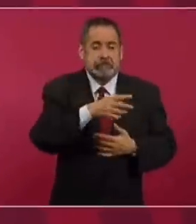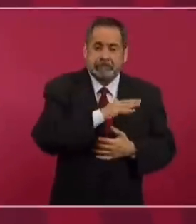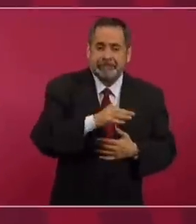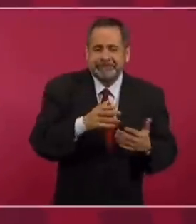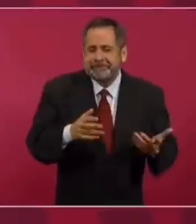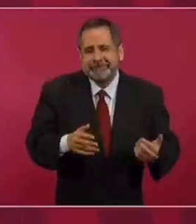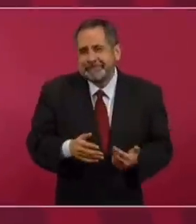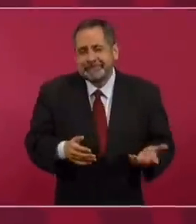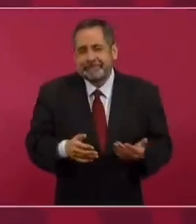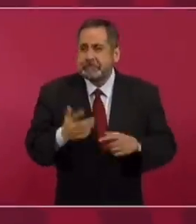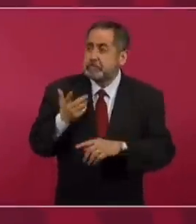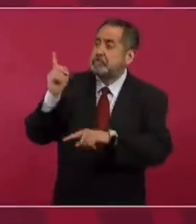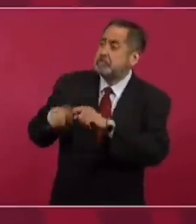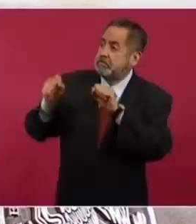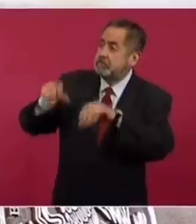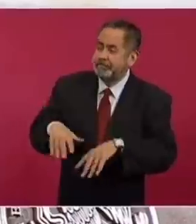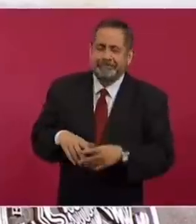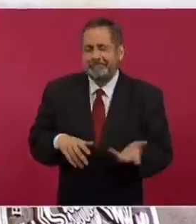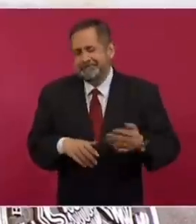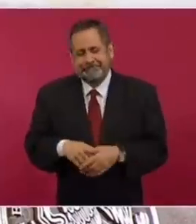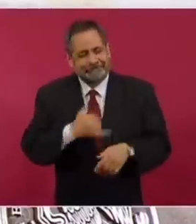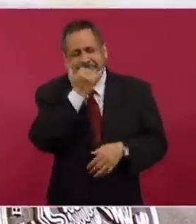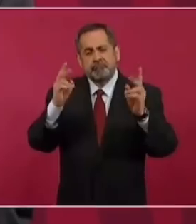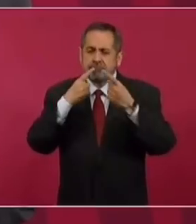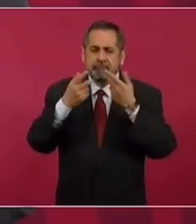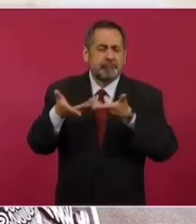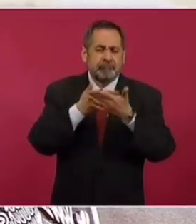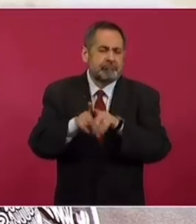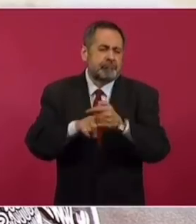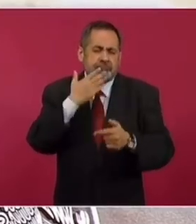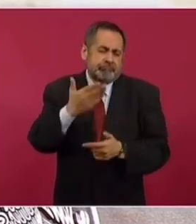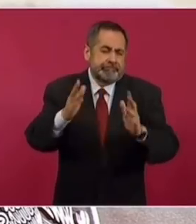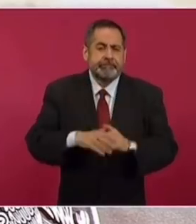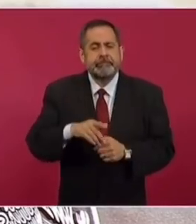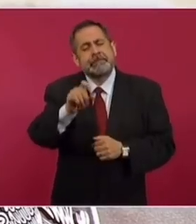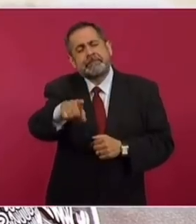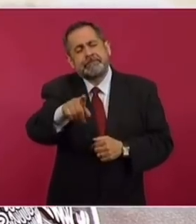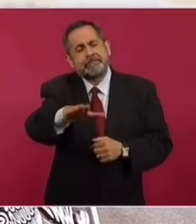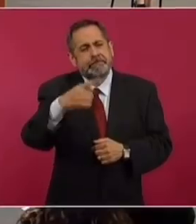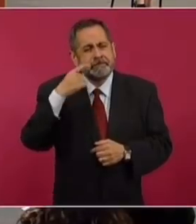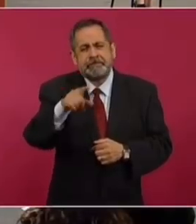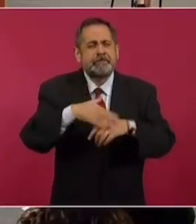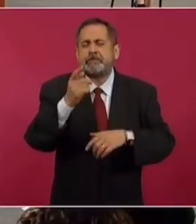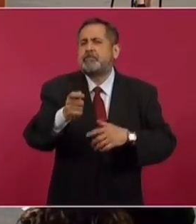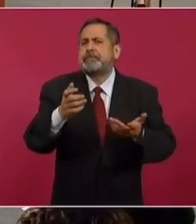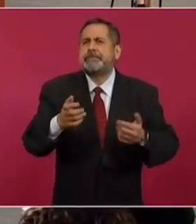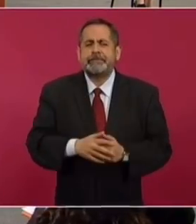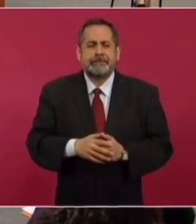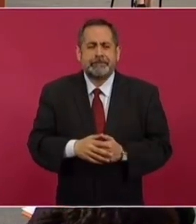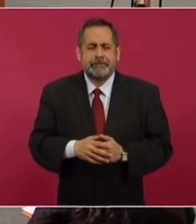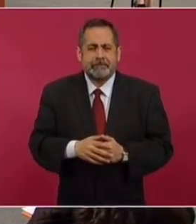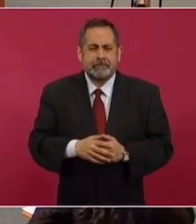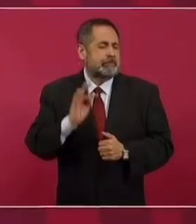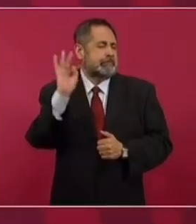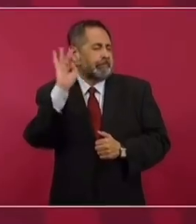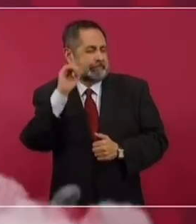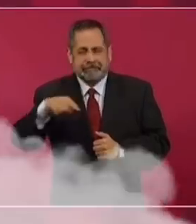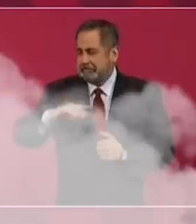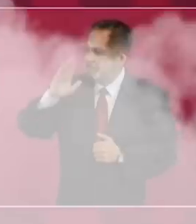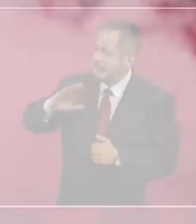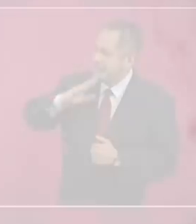derrocarnos. Se equivocan el por qué si estamos tan mal,